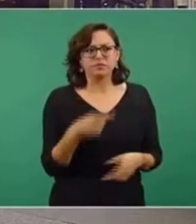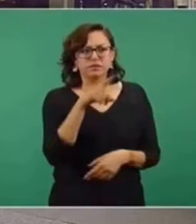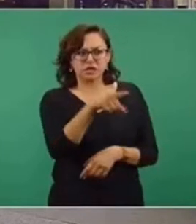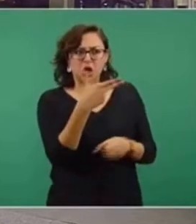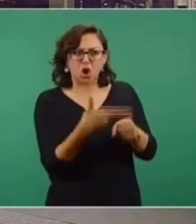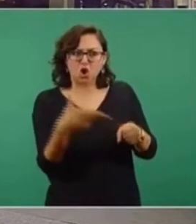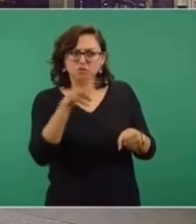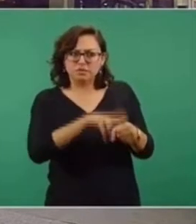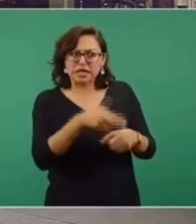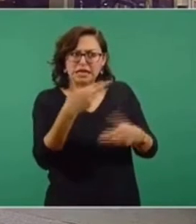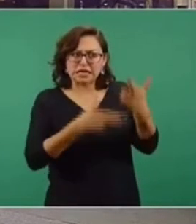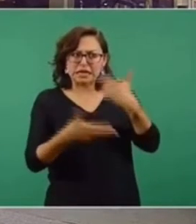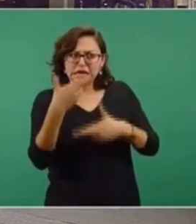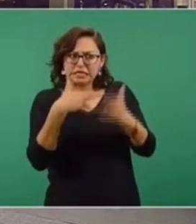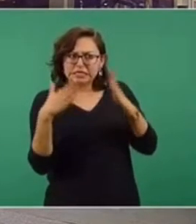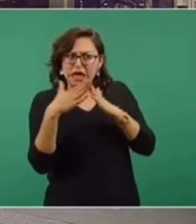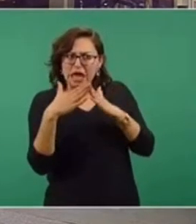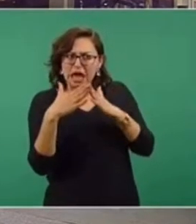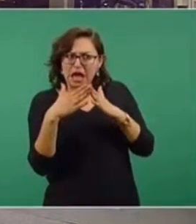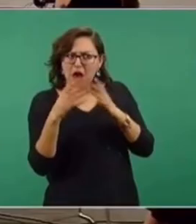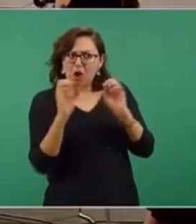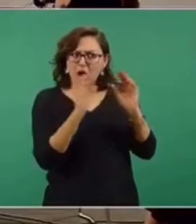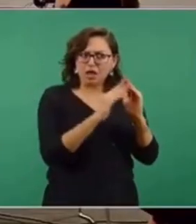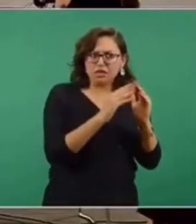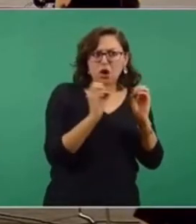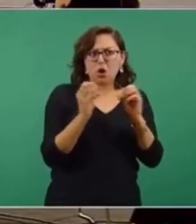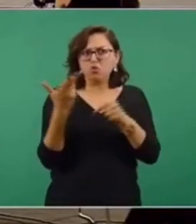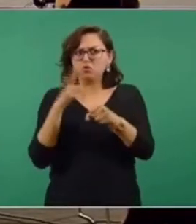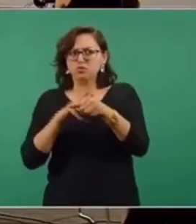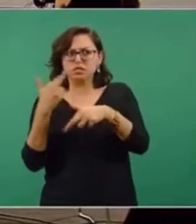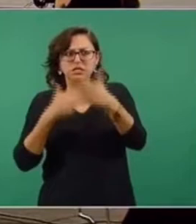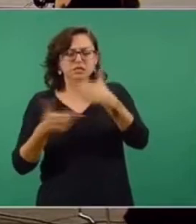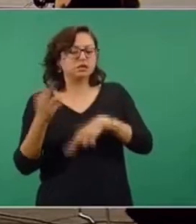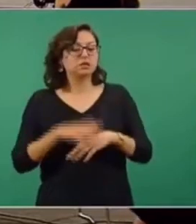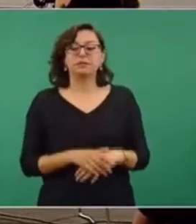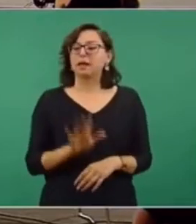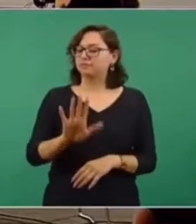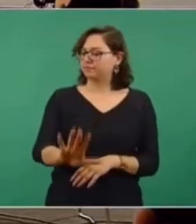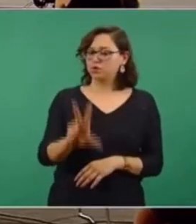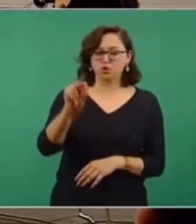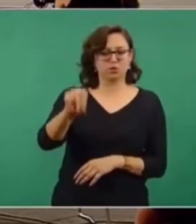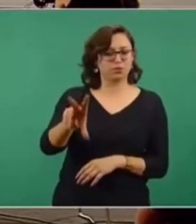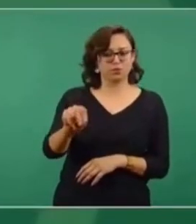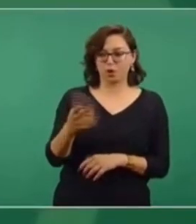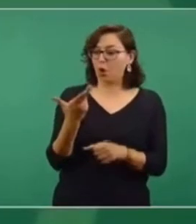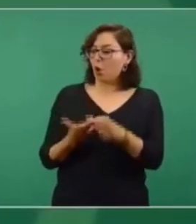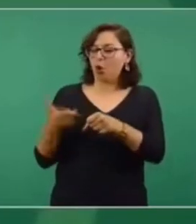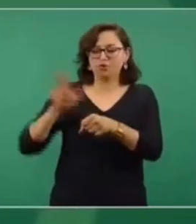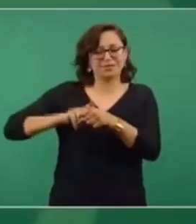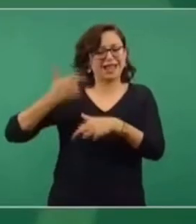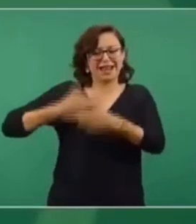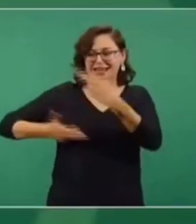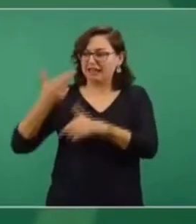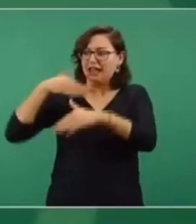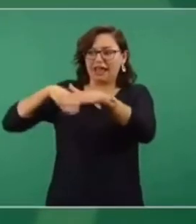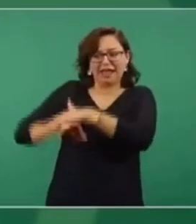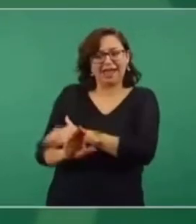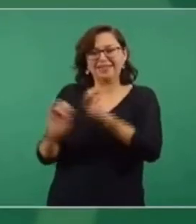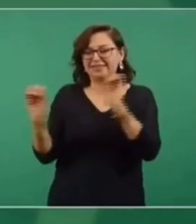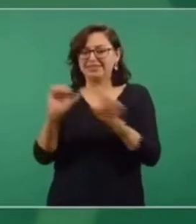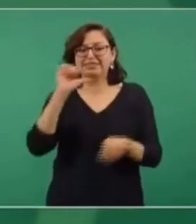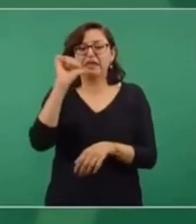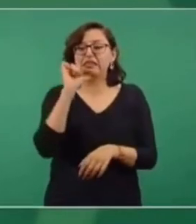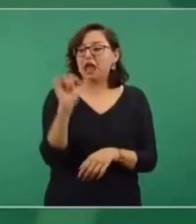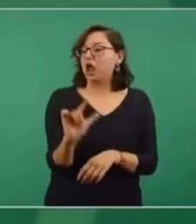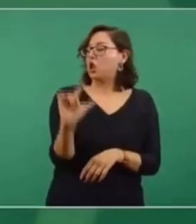hospitalizado porque se volvió a manejar esa versión. No, totalmente, lo confirmo, no está hospitalizado y no se ha vuelto a hospitalizar desde que llegó el